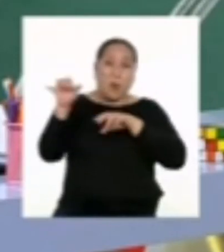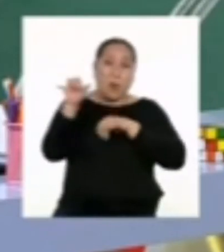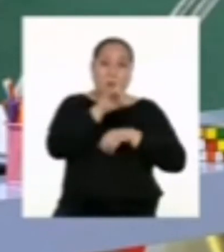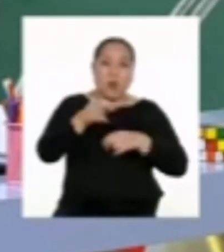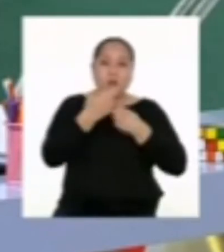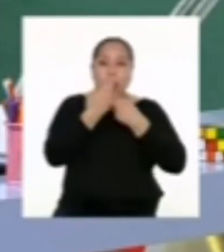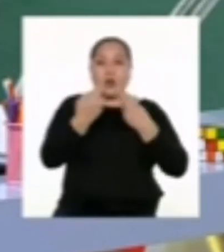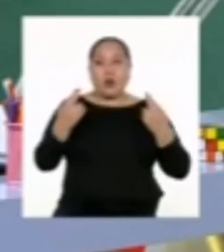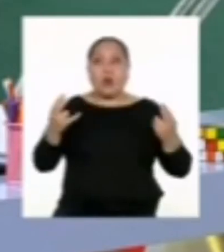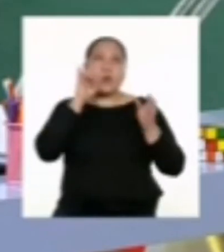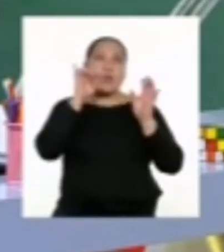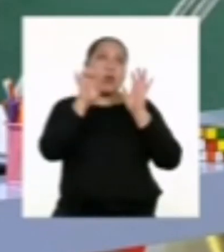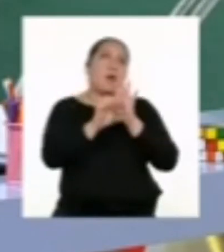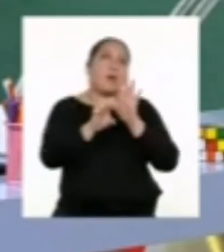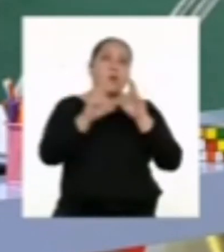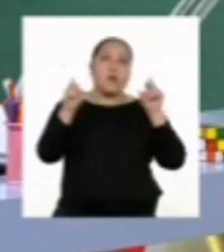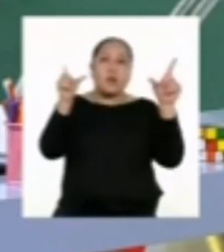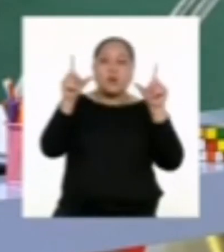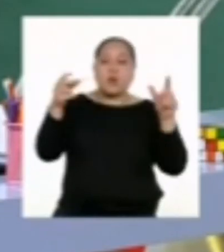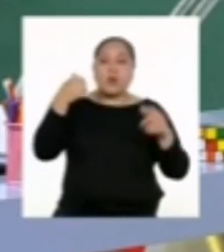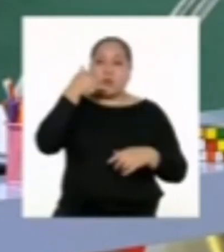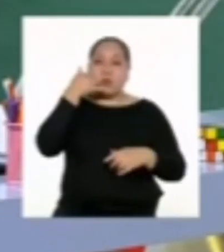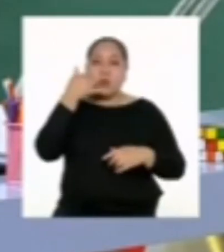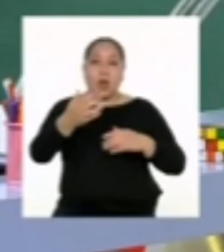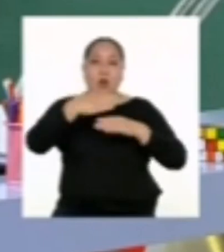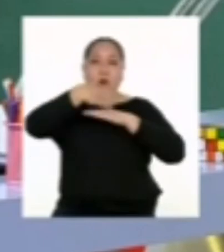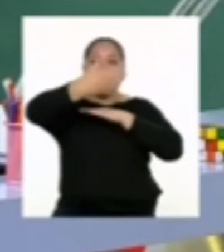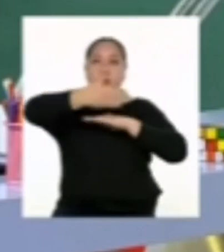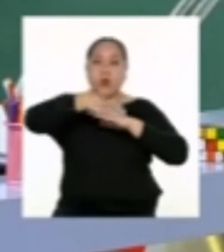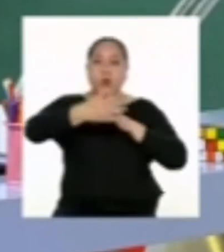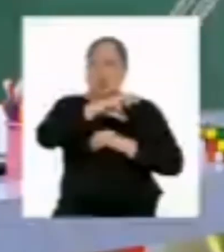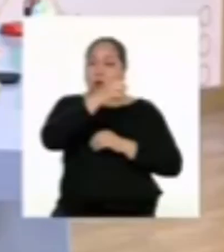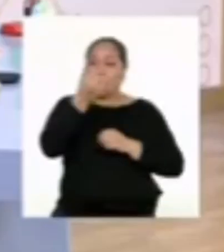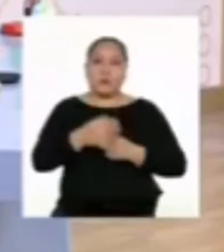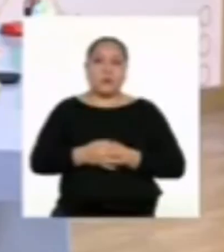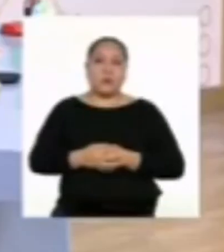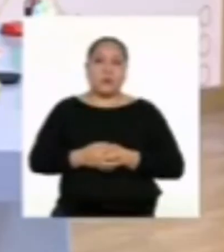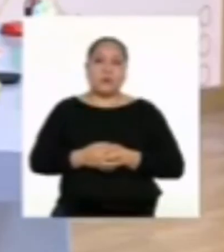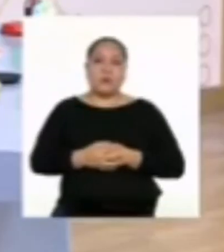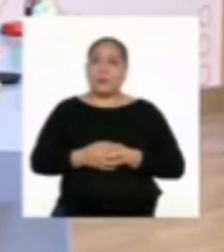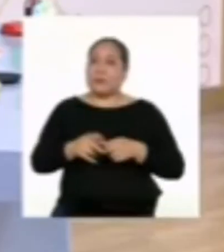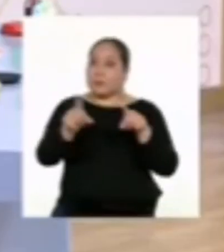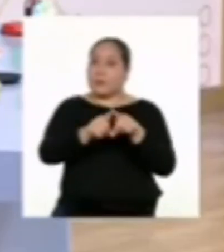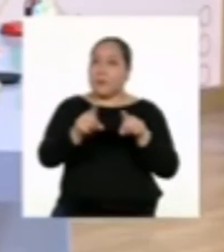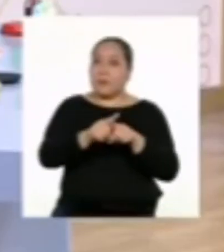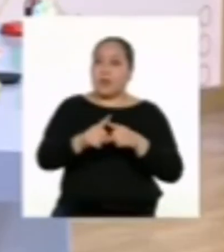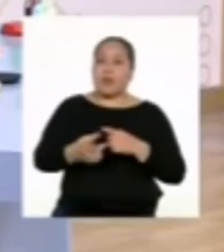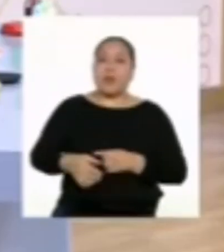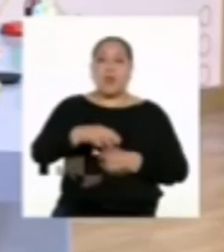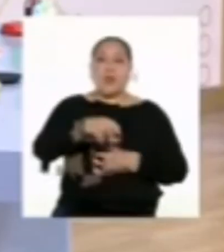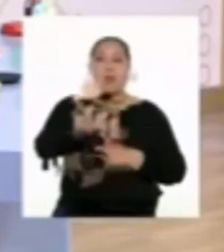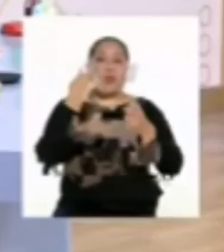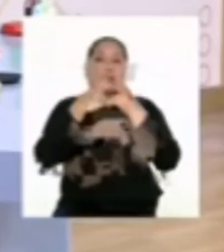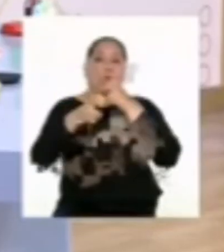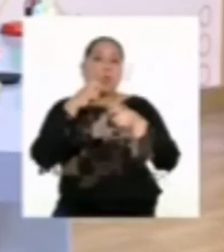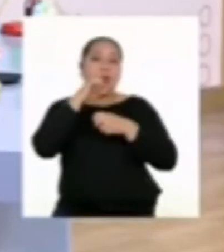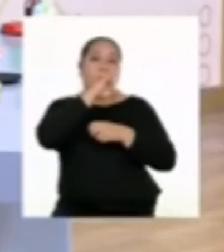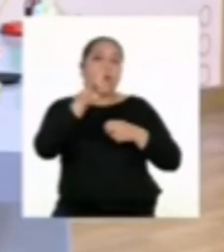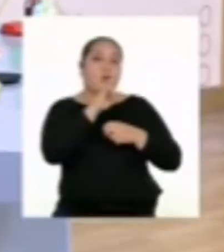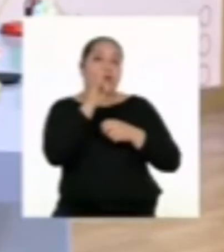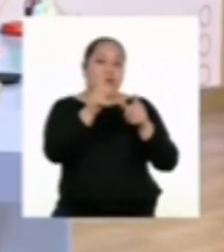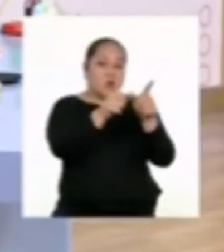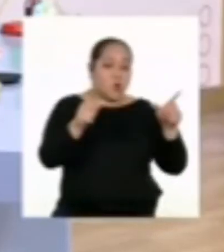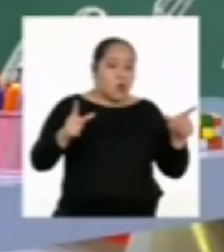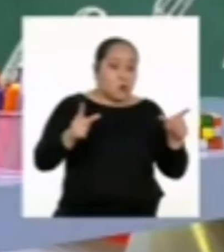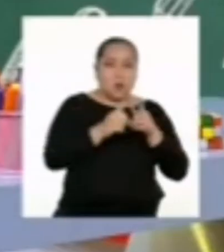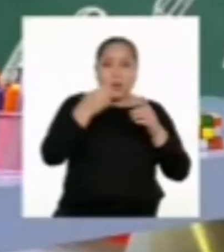los recursos como televisor, celular, computadora y otros. Además de las dificultades en el uso de